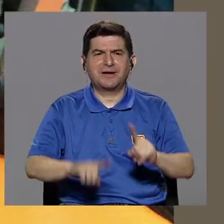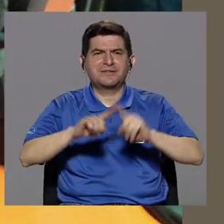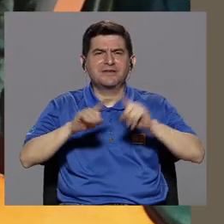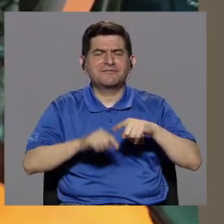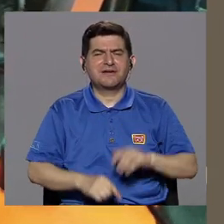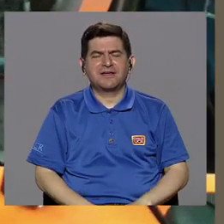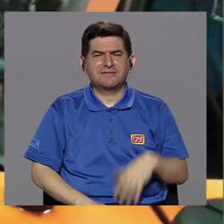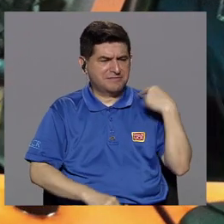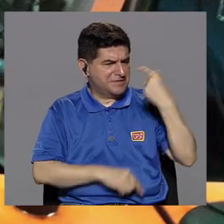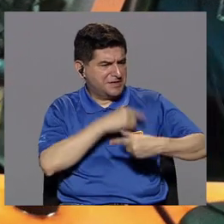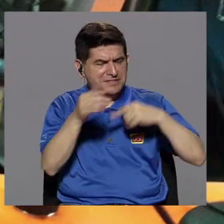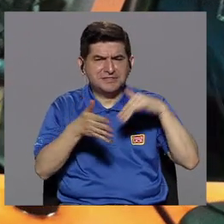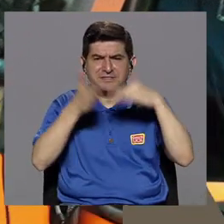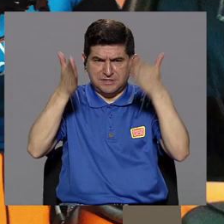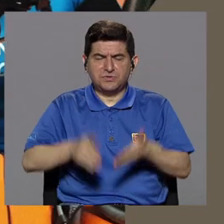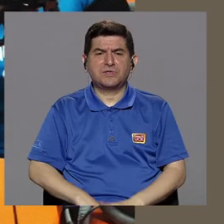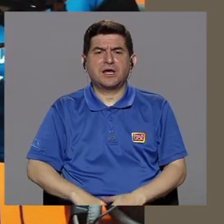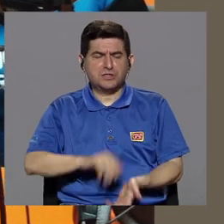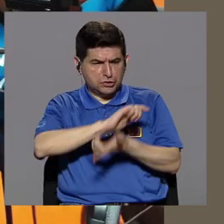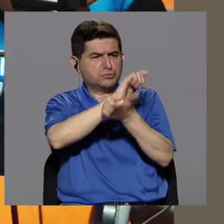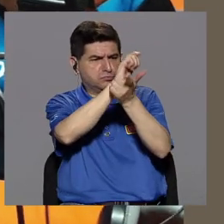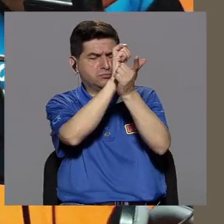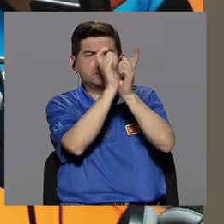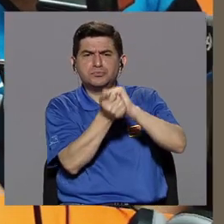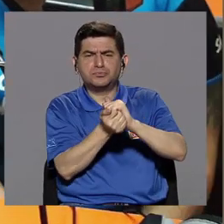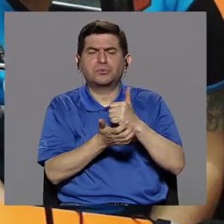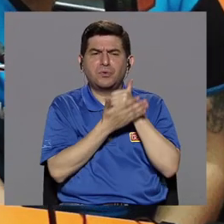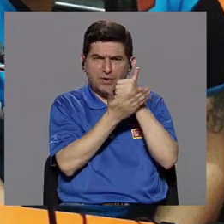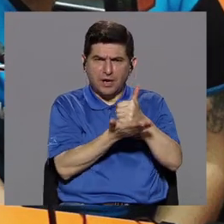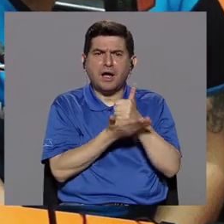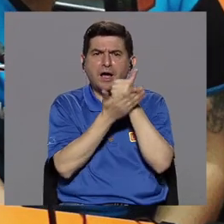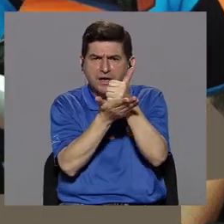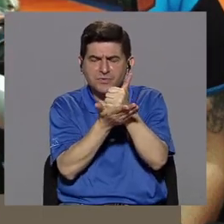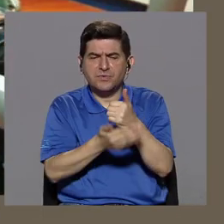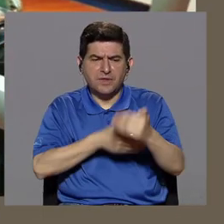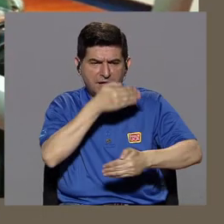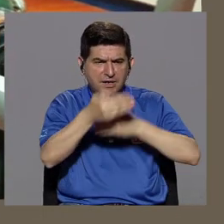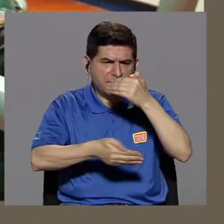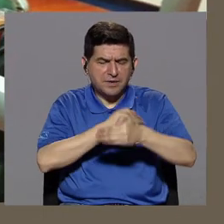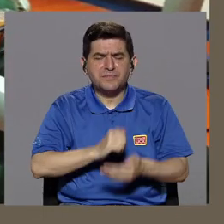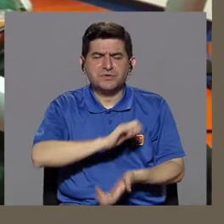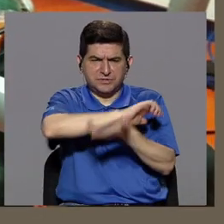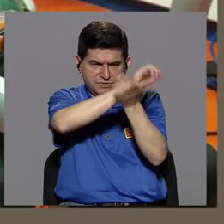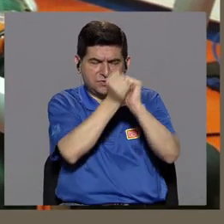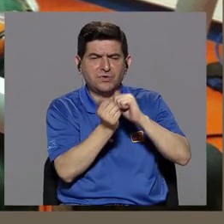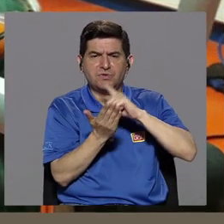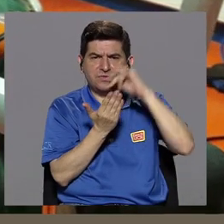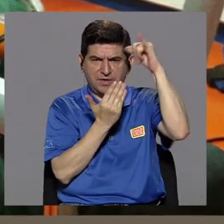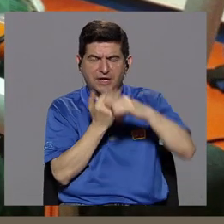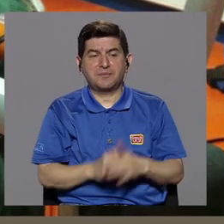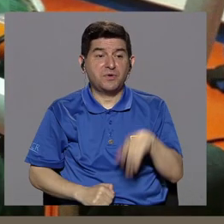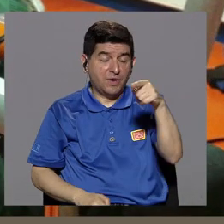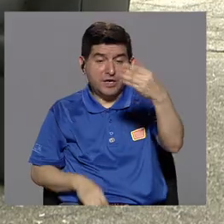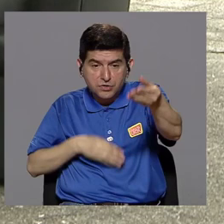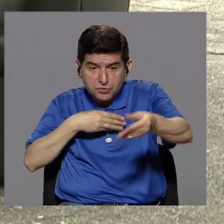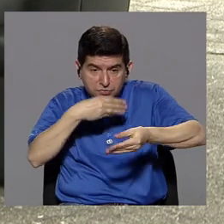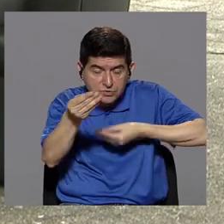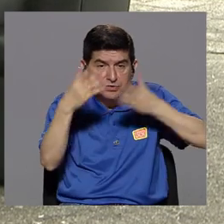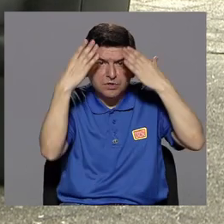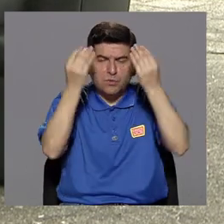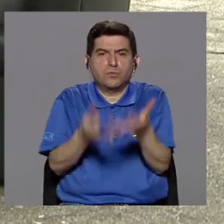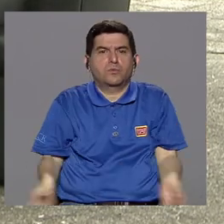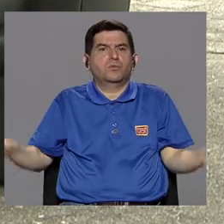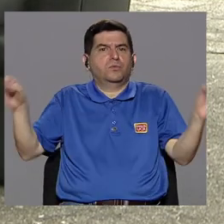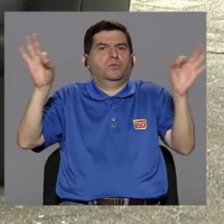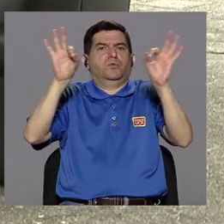realmente se han transformado y han ayudado sobre todo a transformar el proyecto. Nos han dado una realimentación importantísima